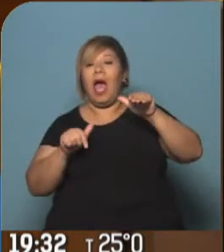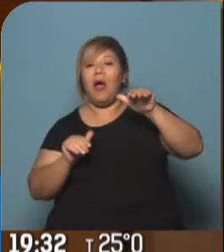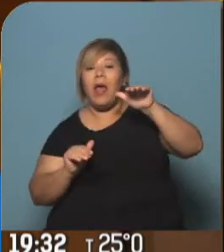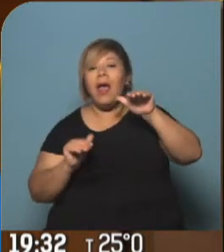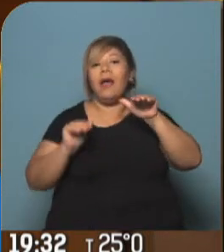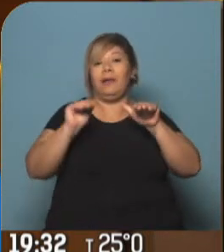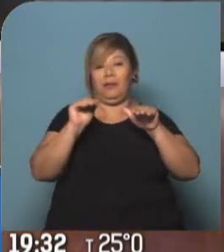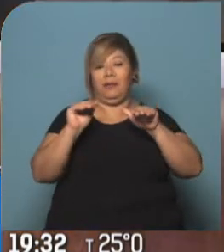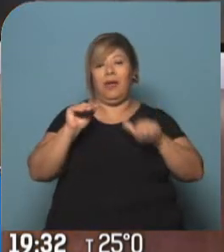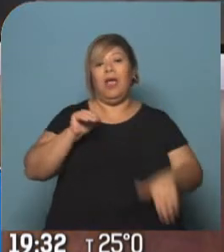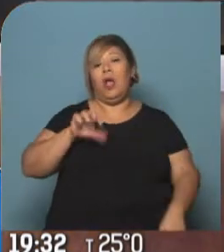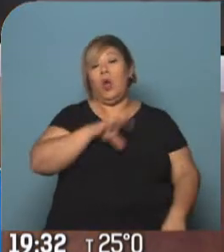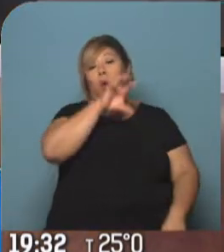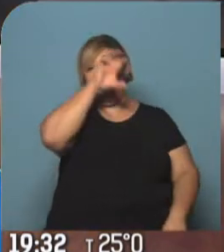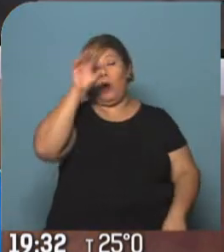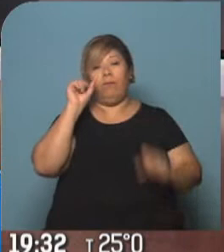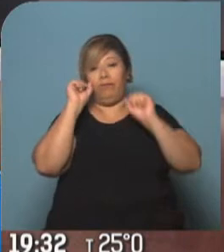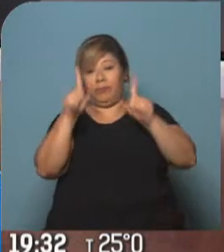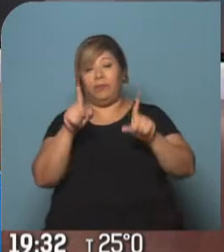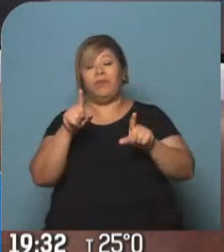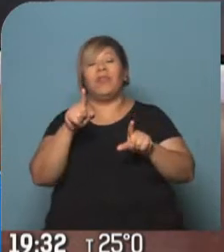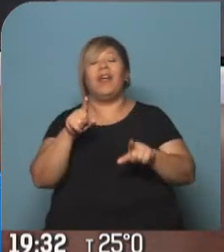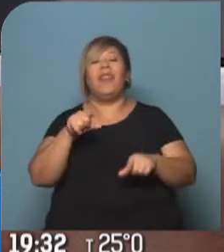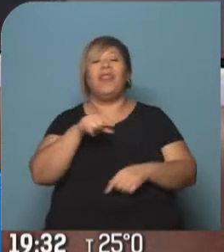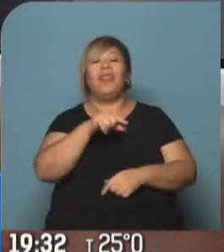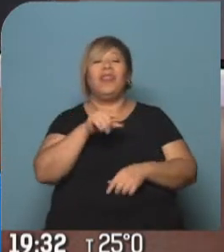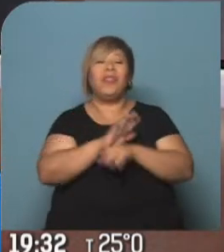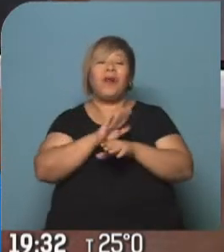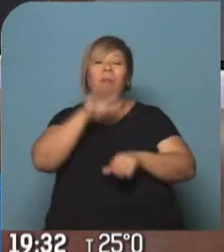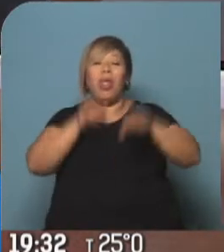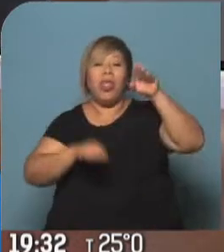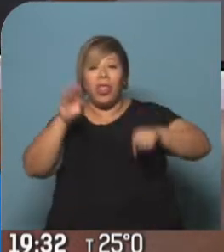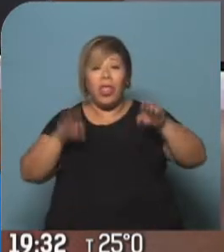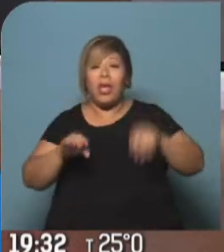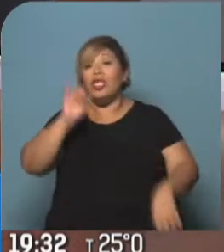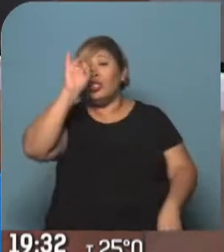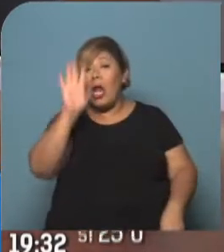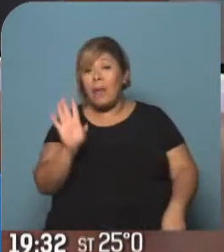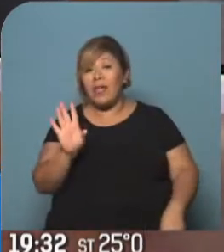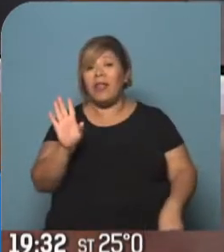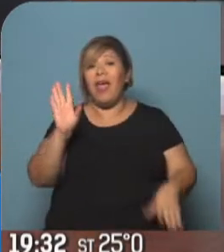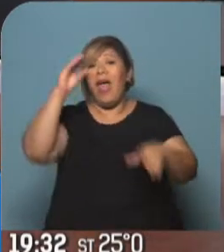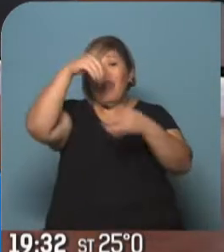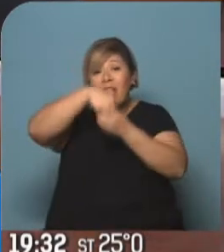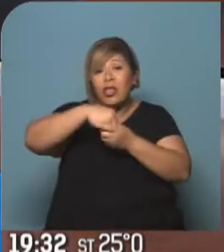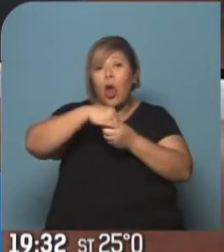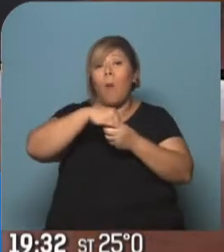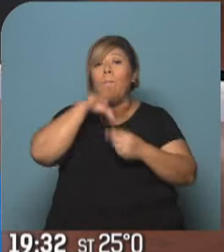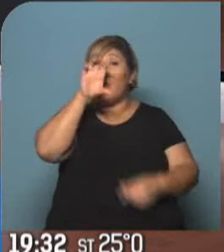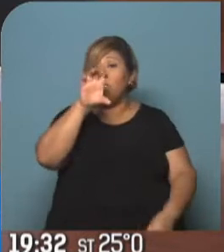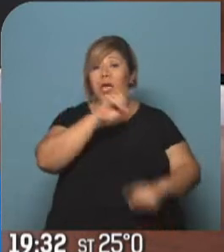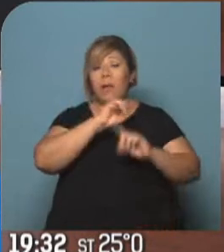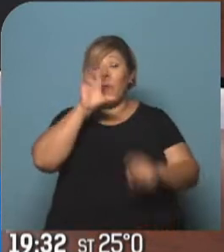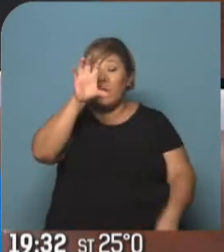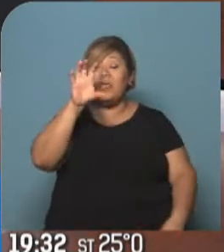jurisdicción, porque la desigualdad no era solamente entre jurisdicciones, también las jurisdicciones hacia adentro de ellas mismas tenían brechas entre